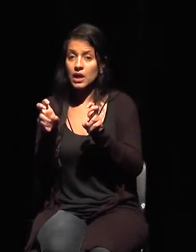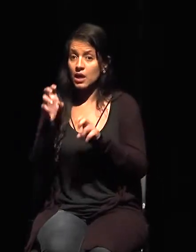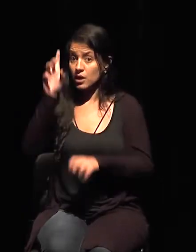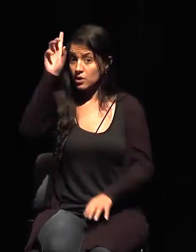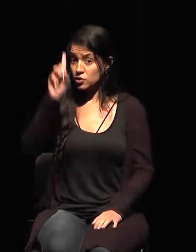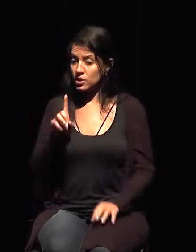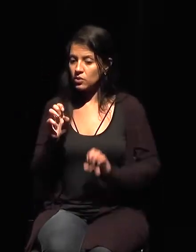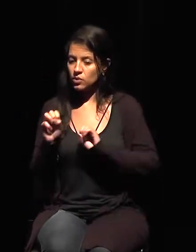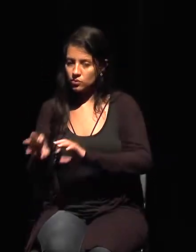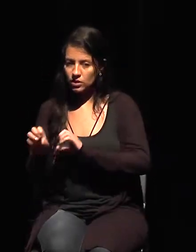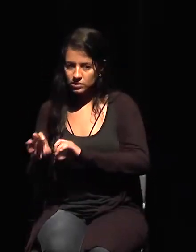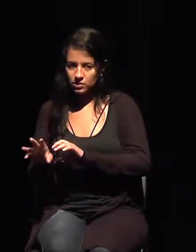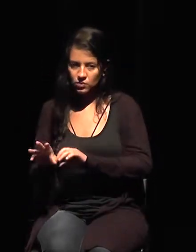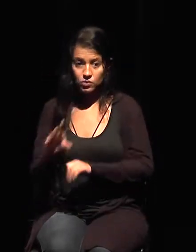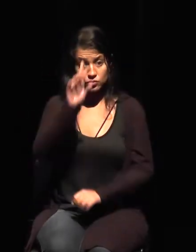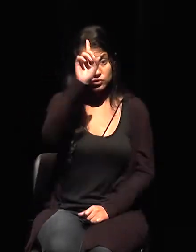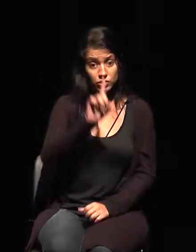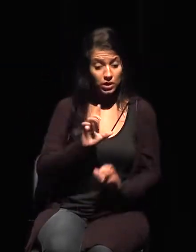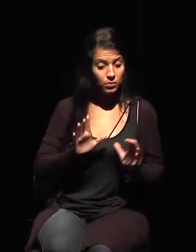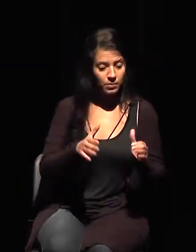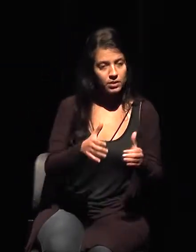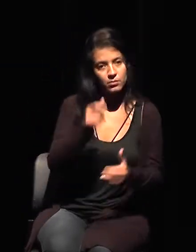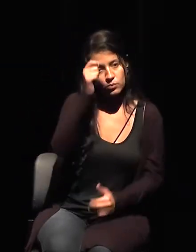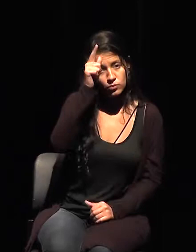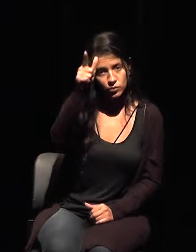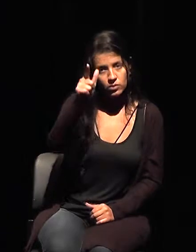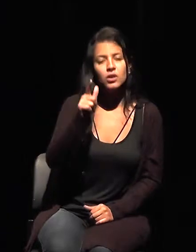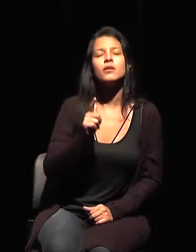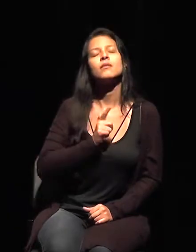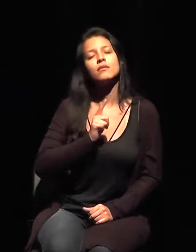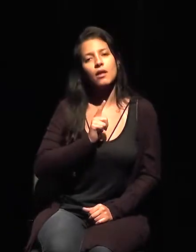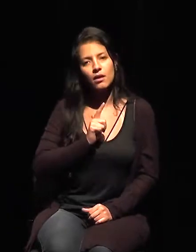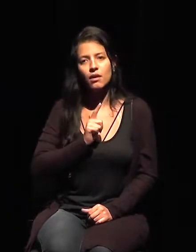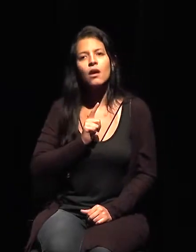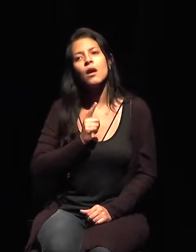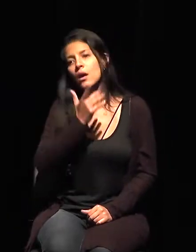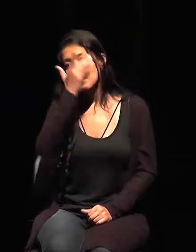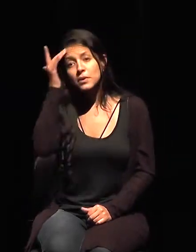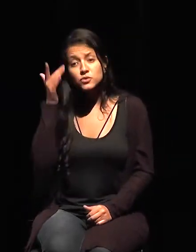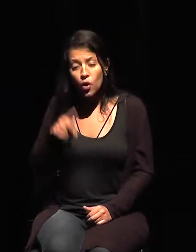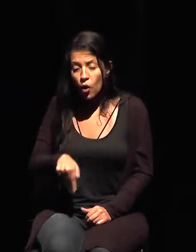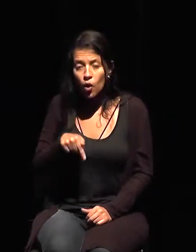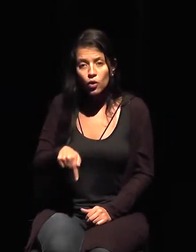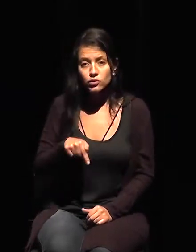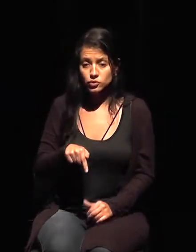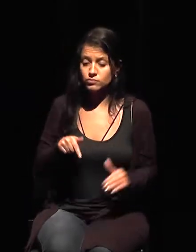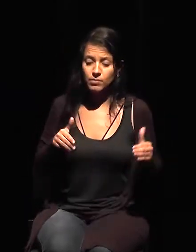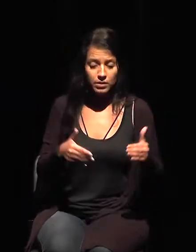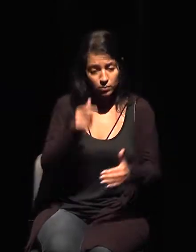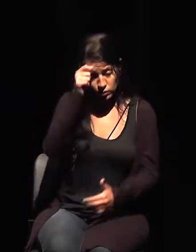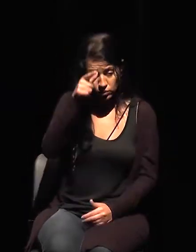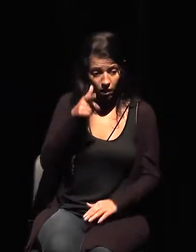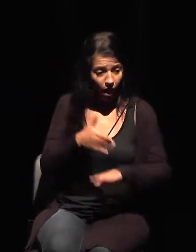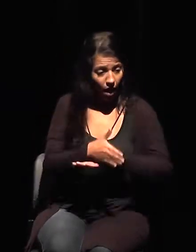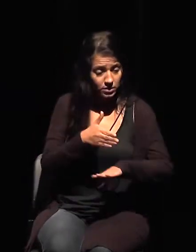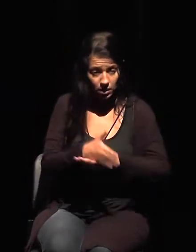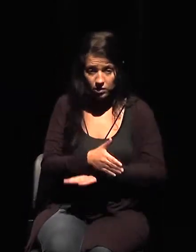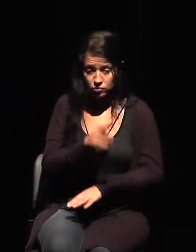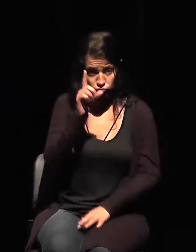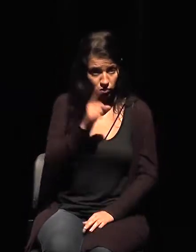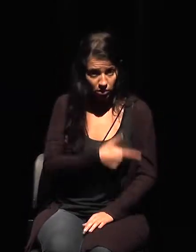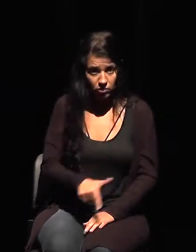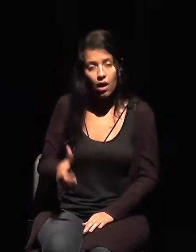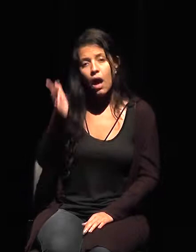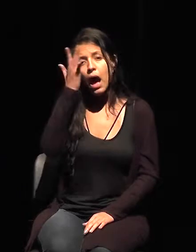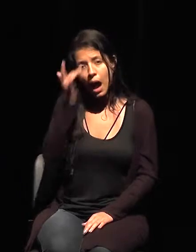las personas que hoy, no tienen acceso al patrimonio cultural, seguramente mañana, pues van a exigir menos,